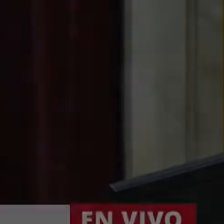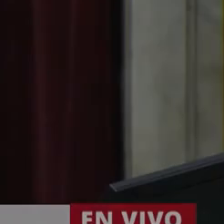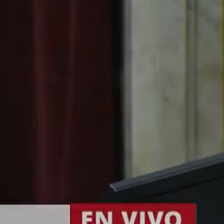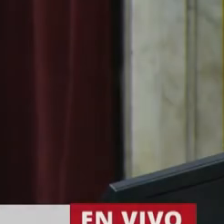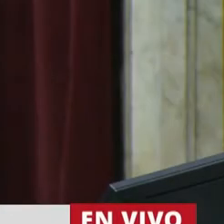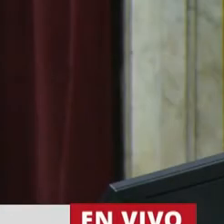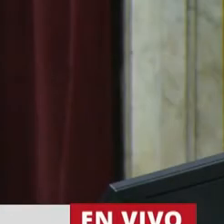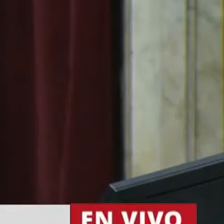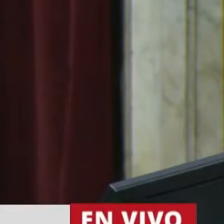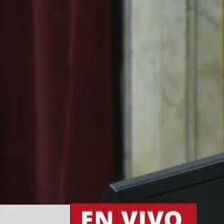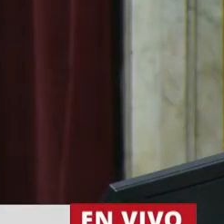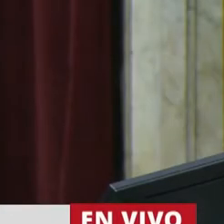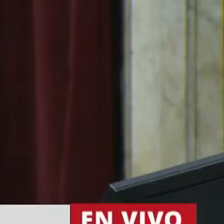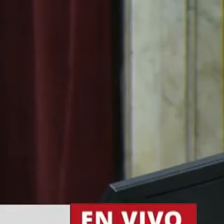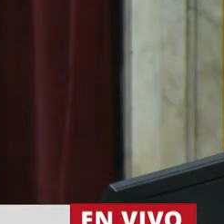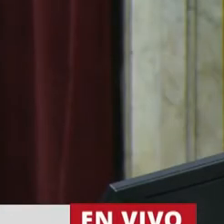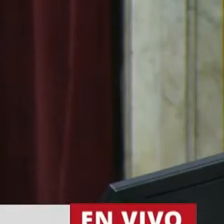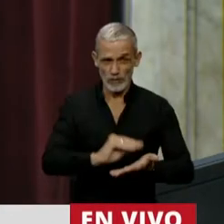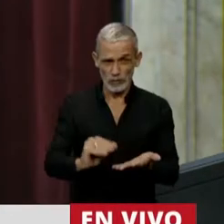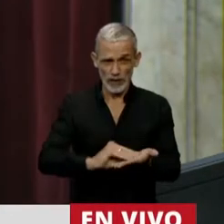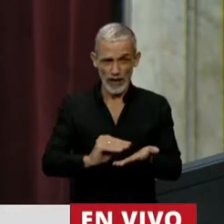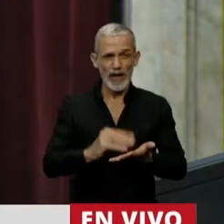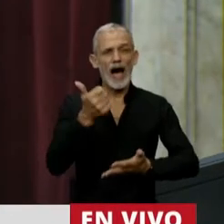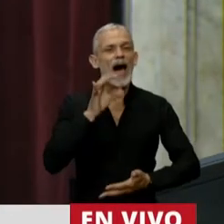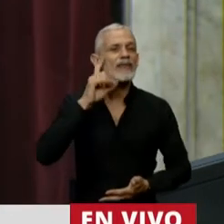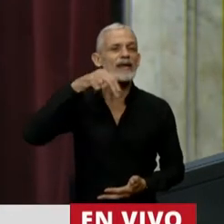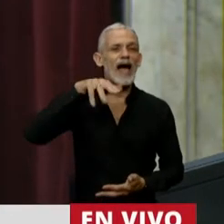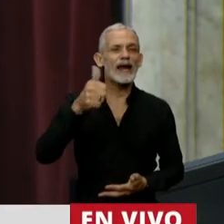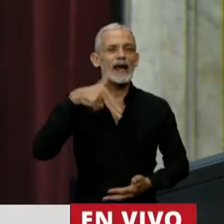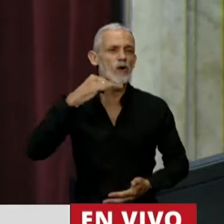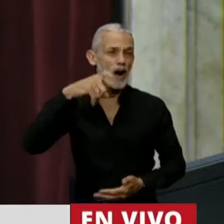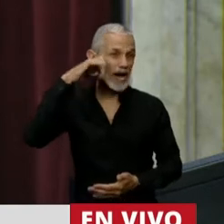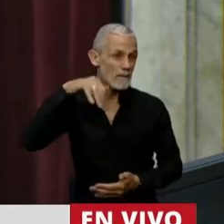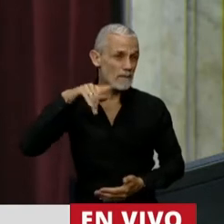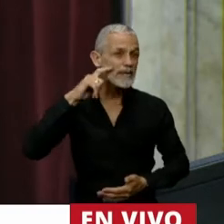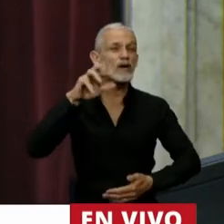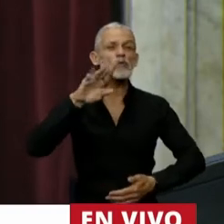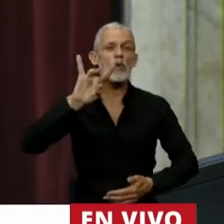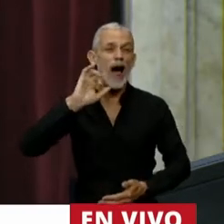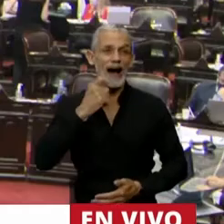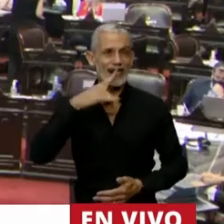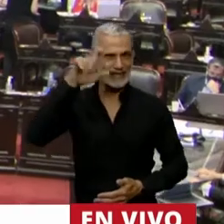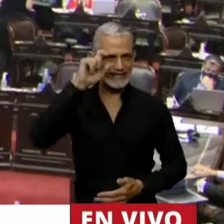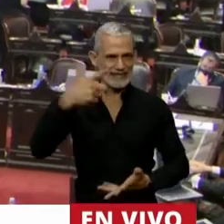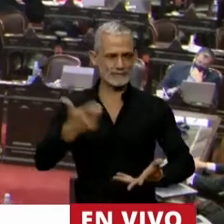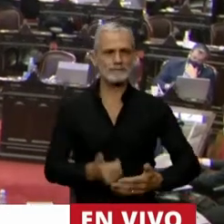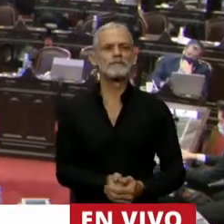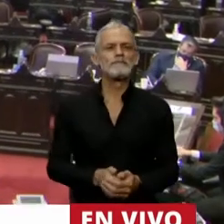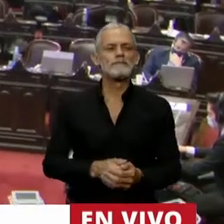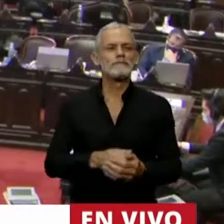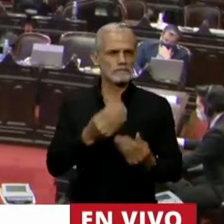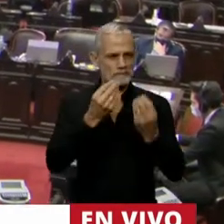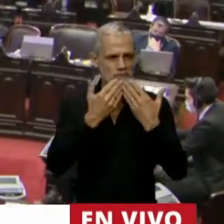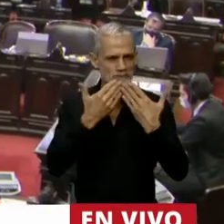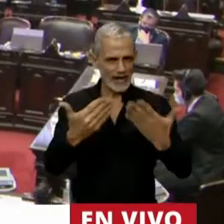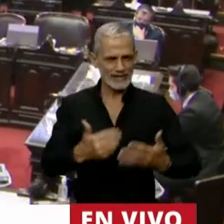La diputada Adriana Noemí Ruarte tiene la palabra. Muchas gracias,